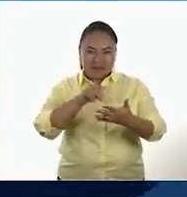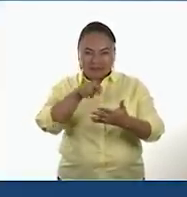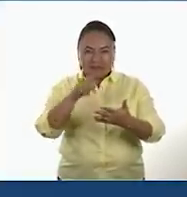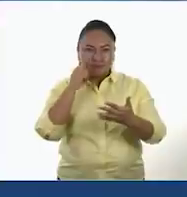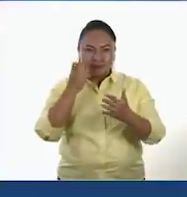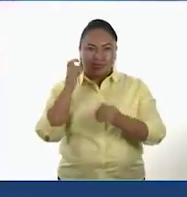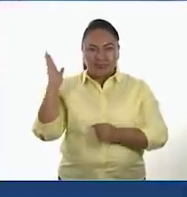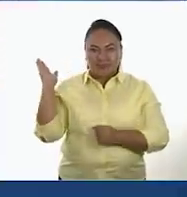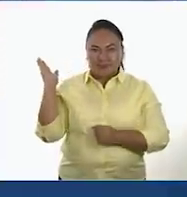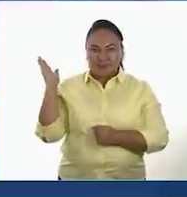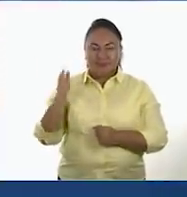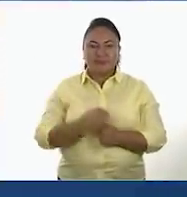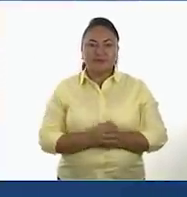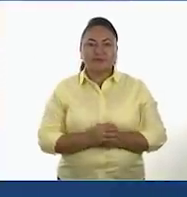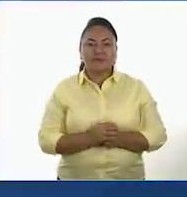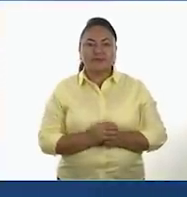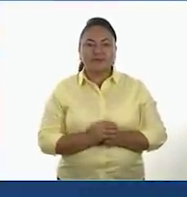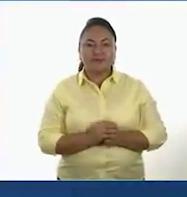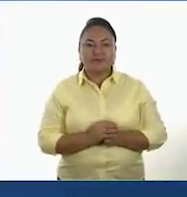tengan presente.